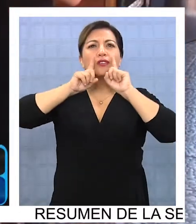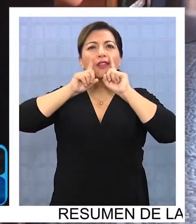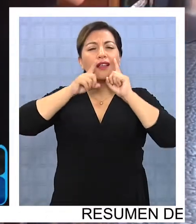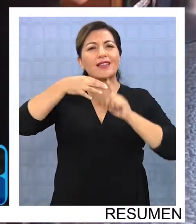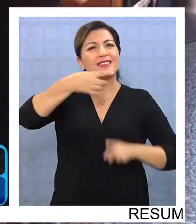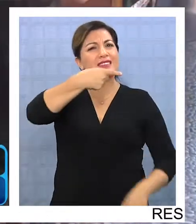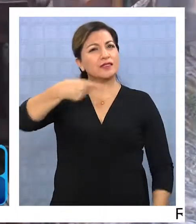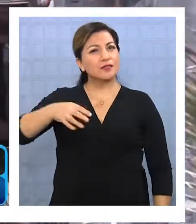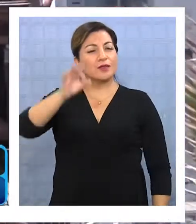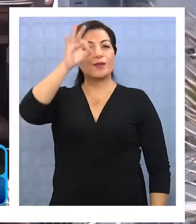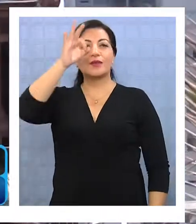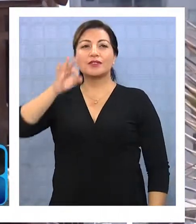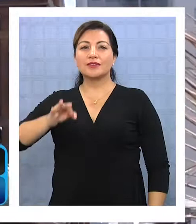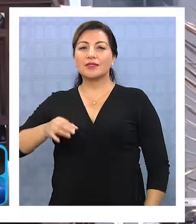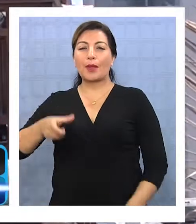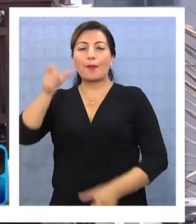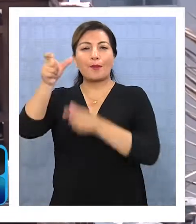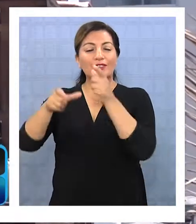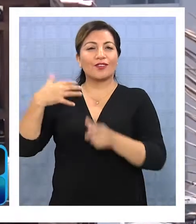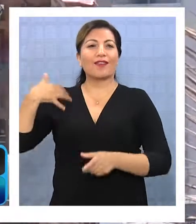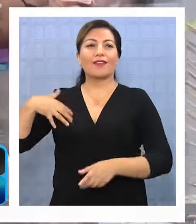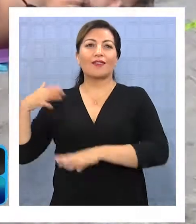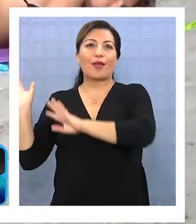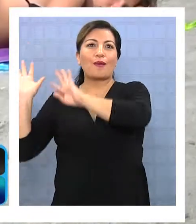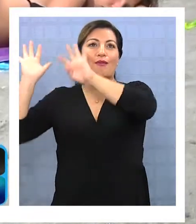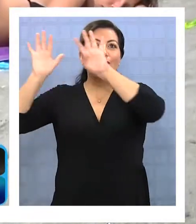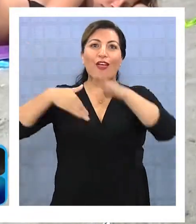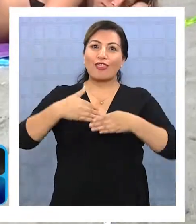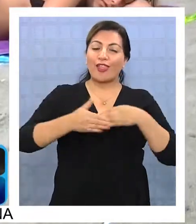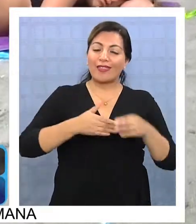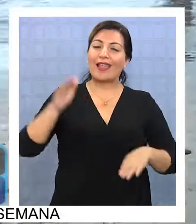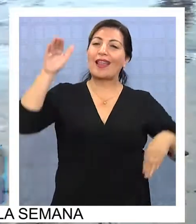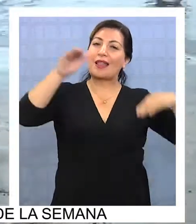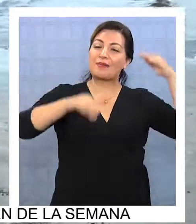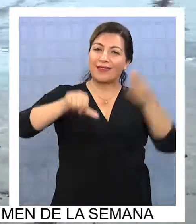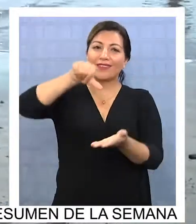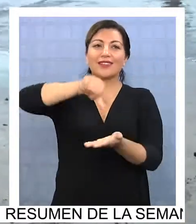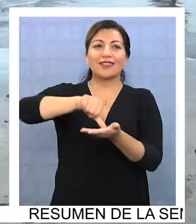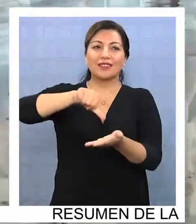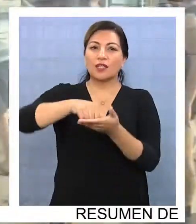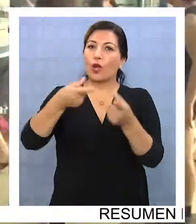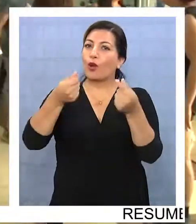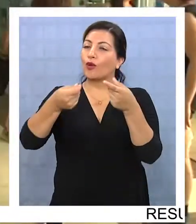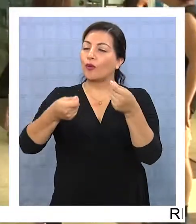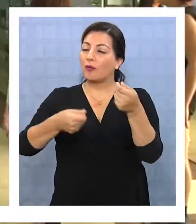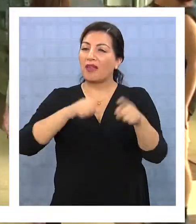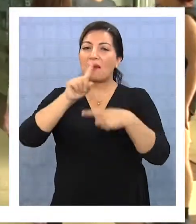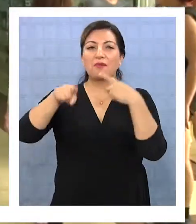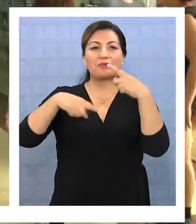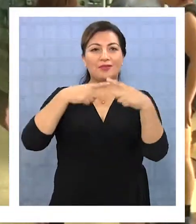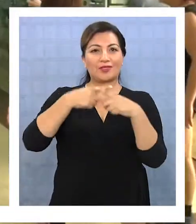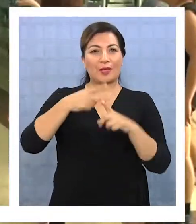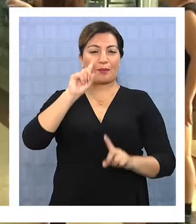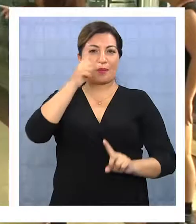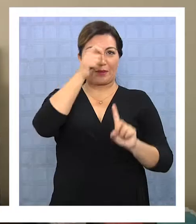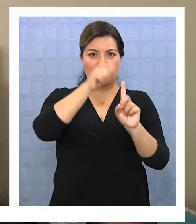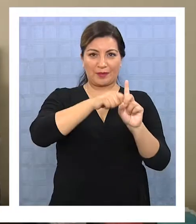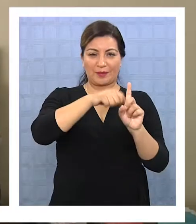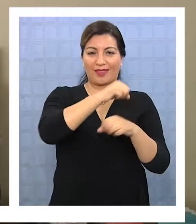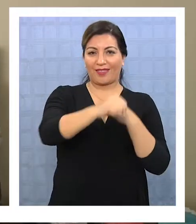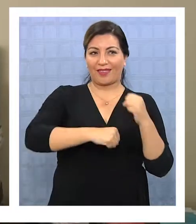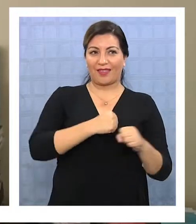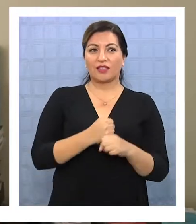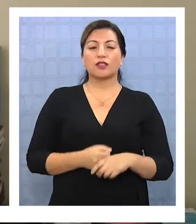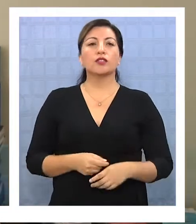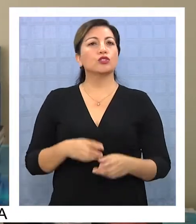100%, oleadas de argentinos en playas y centros comerciales y una economía totalmente activa fue el saldo del primer mes del año. Ha